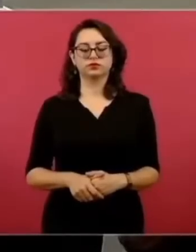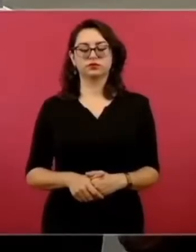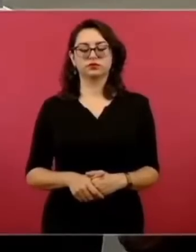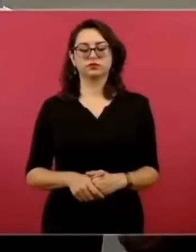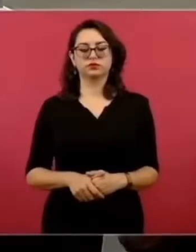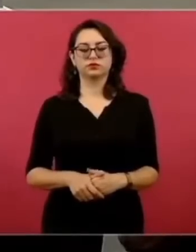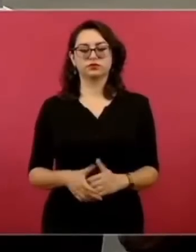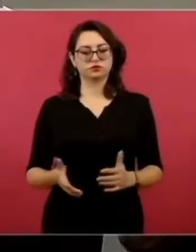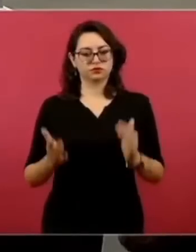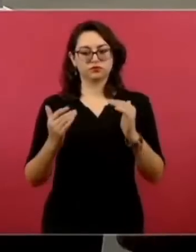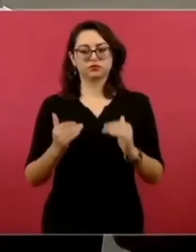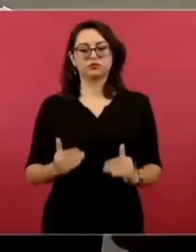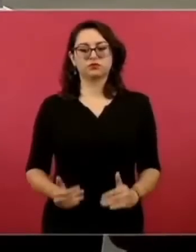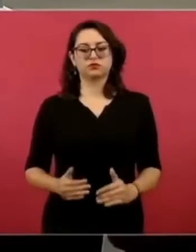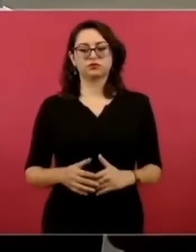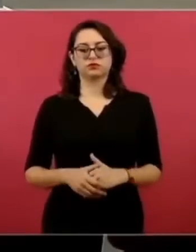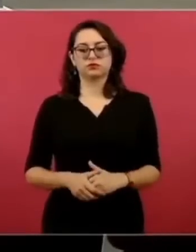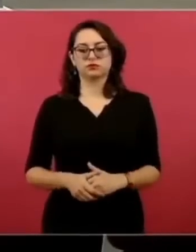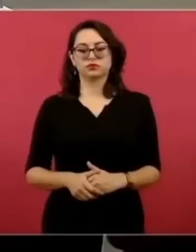adelante,